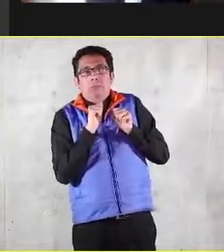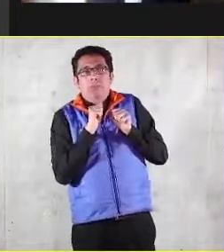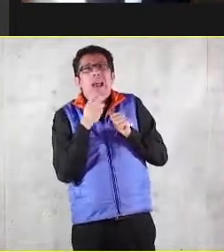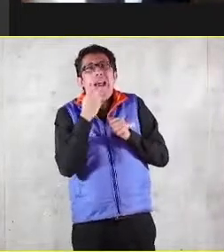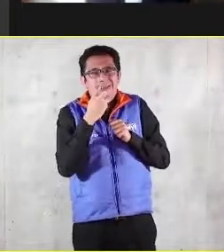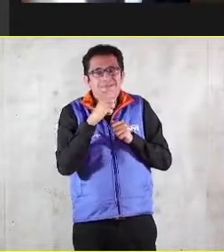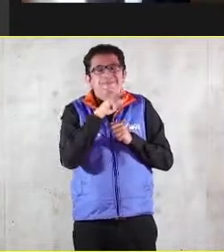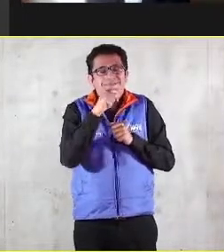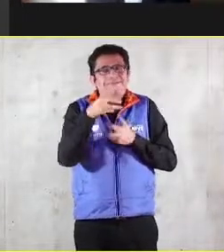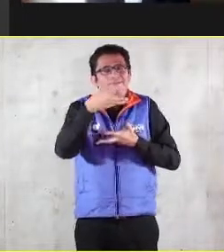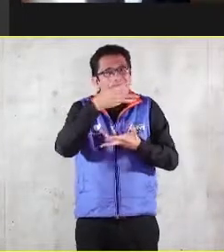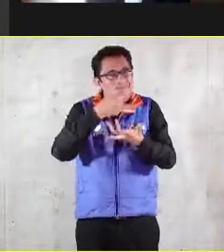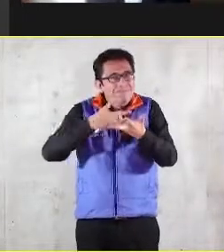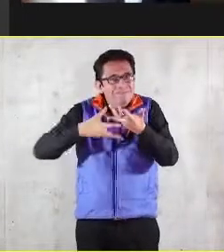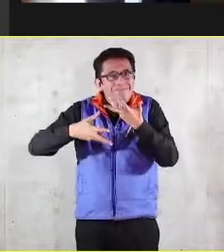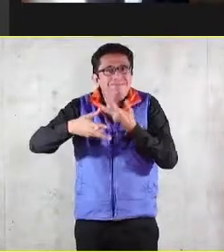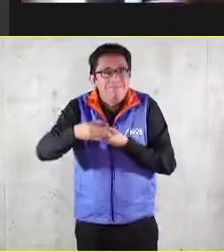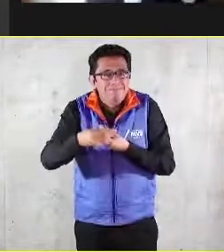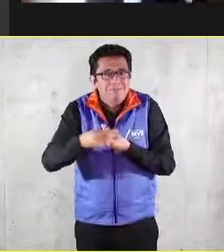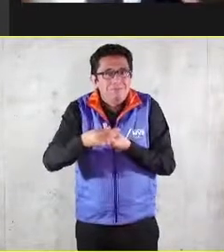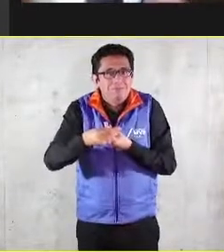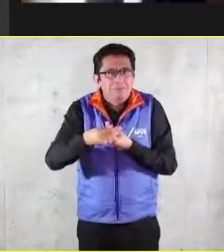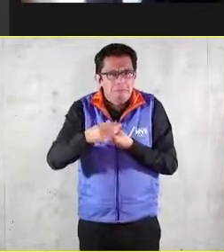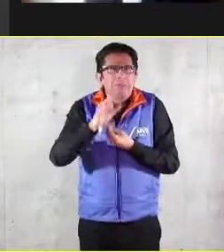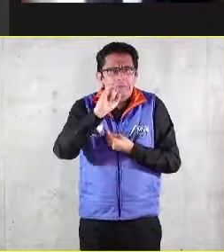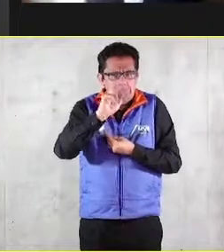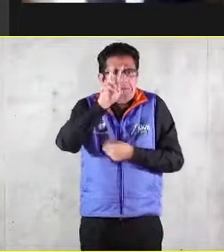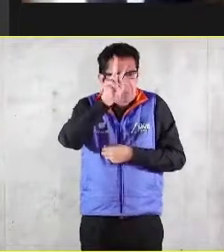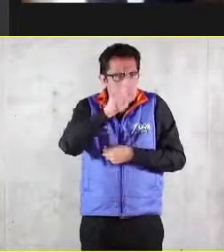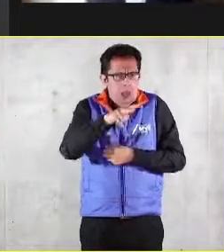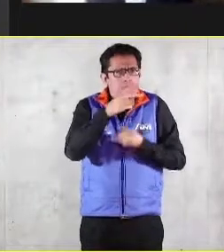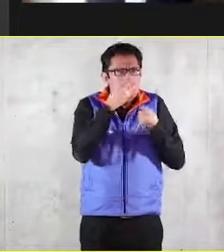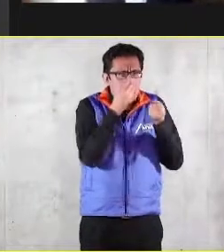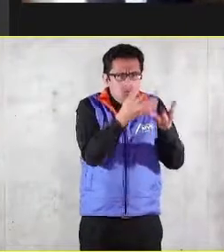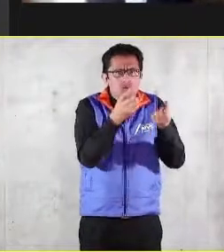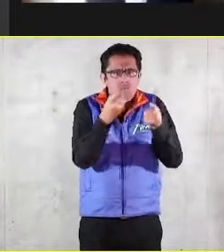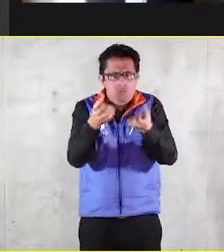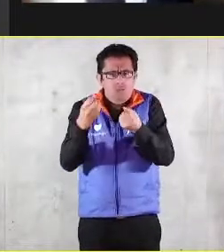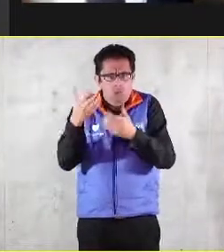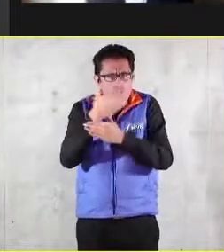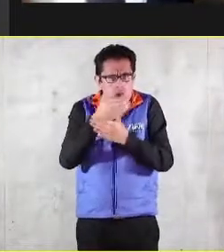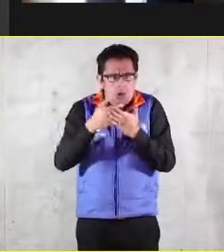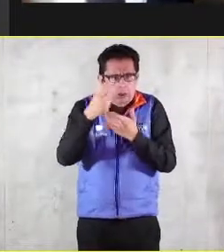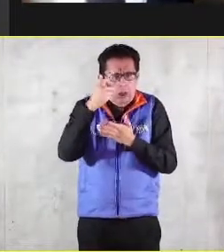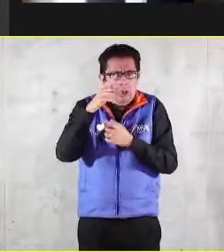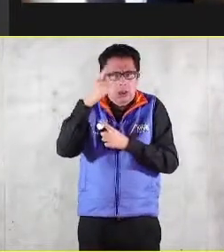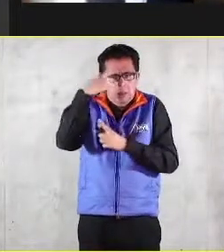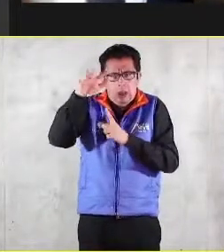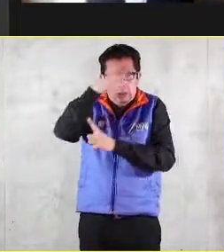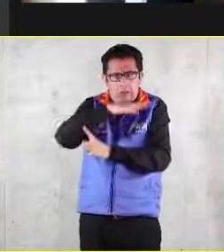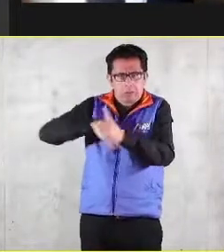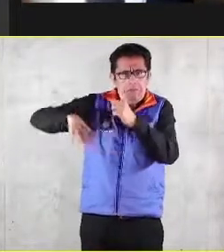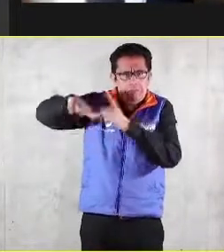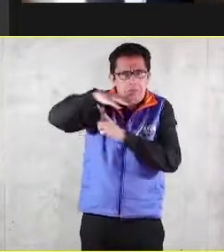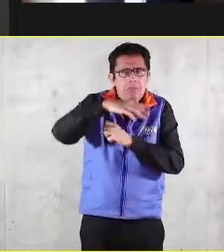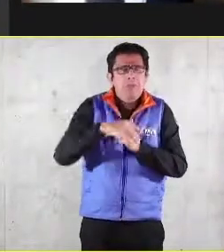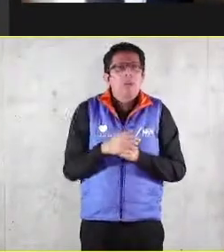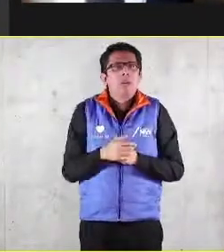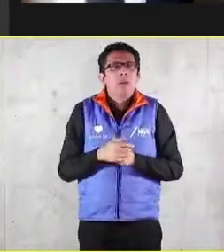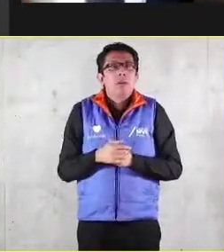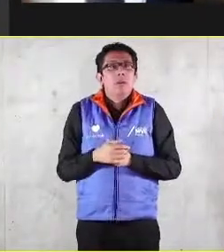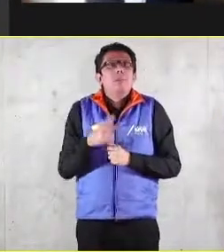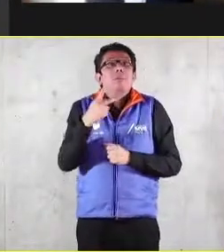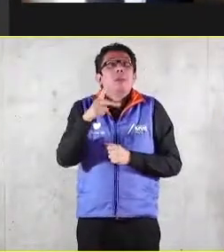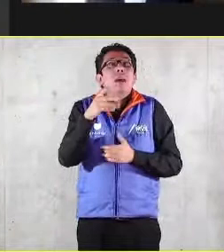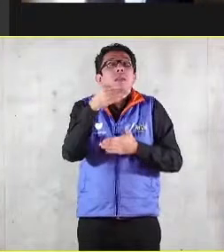cumple el destino universal de los bienes porque se entrega al final esos bienes públicos para que la gente los disfrute pero